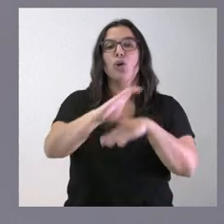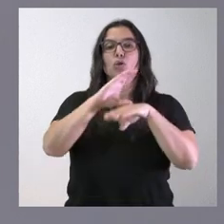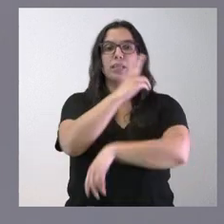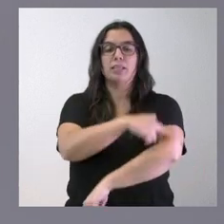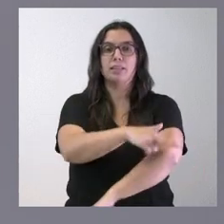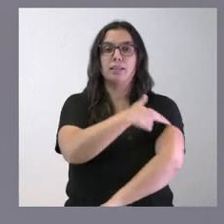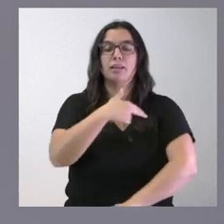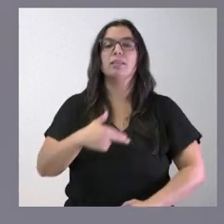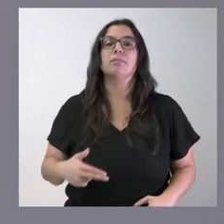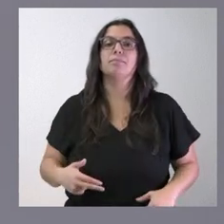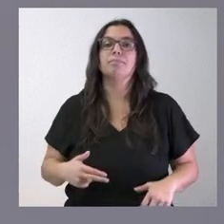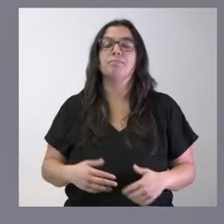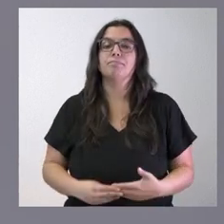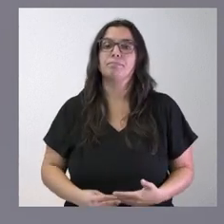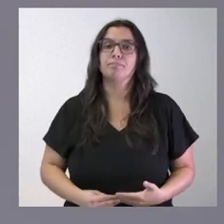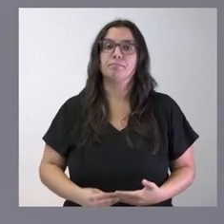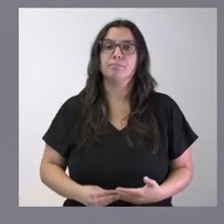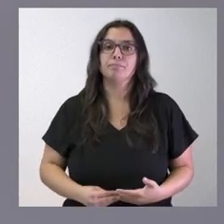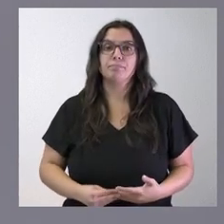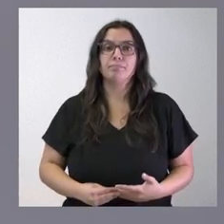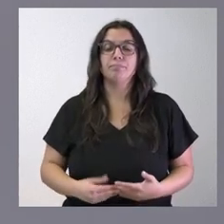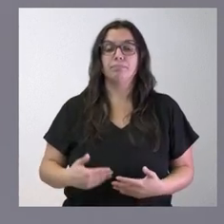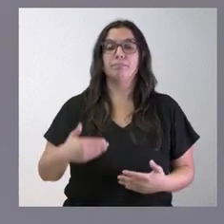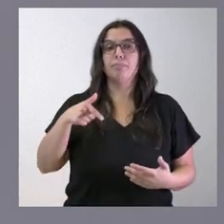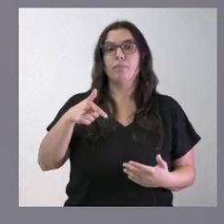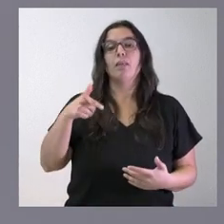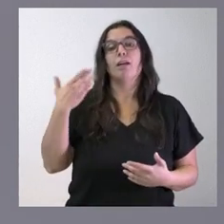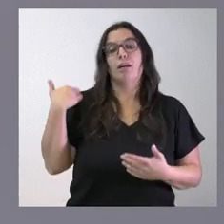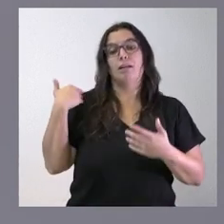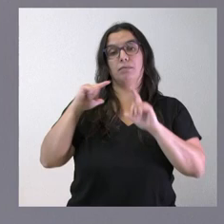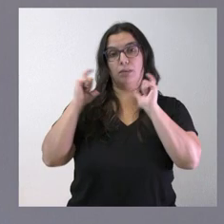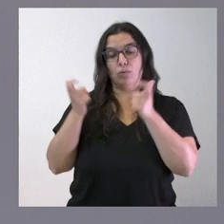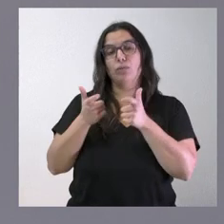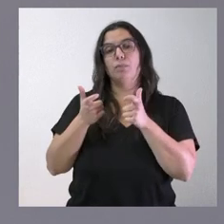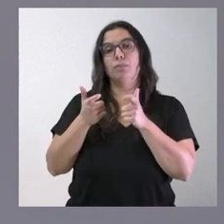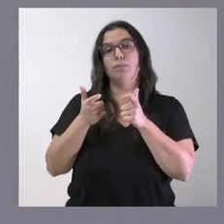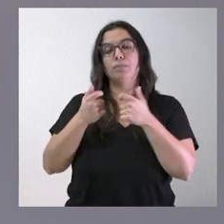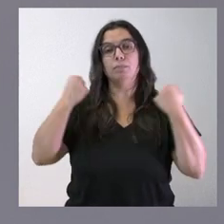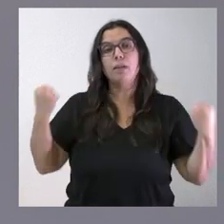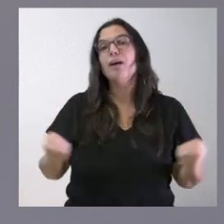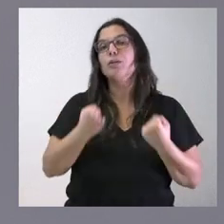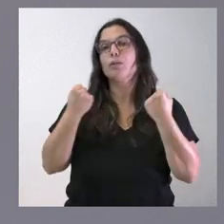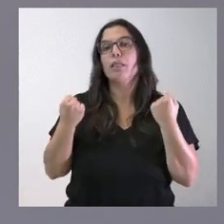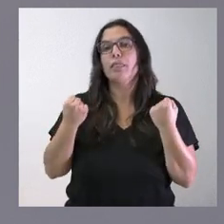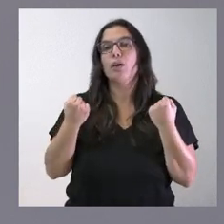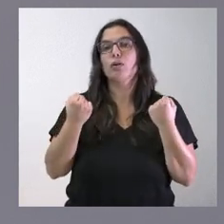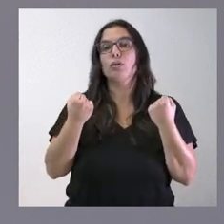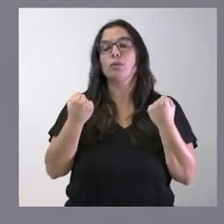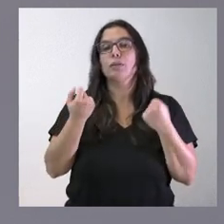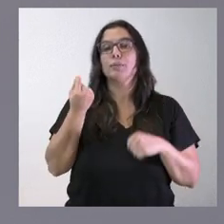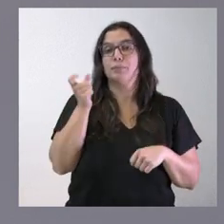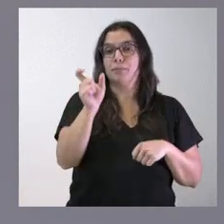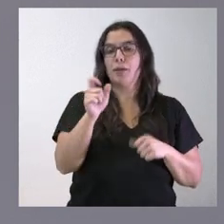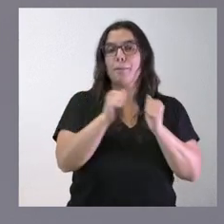en este Consejo de Gobierno ha llevado a cabo la actuación por un importe de 27